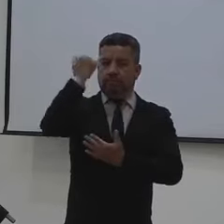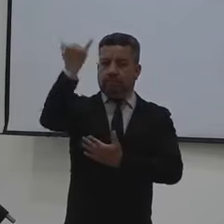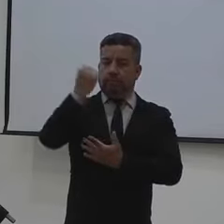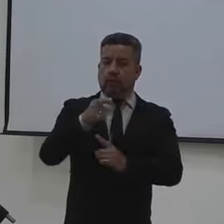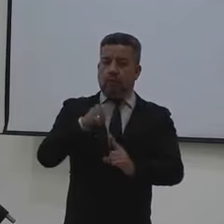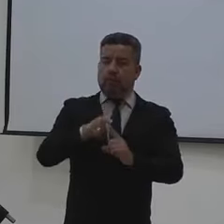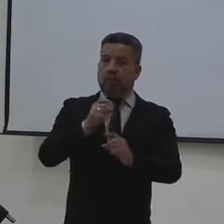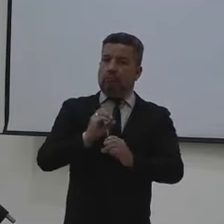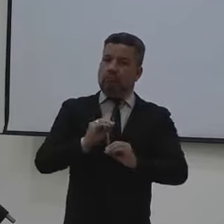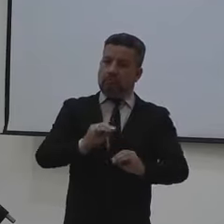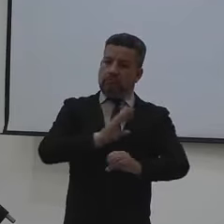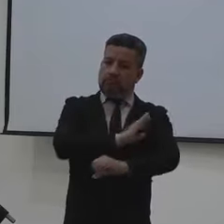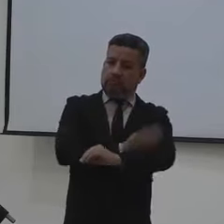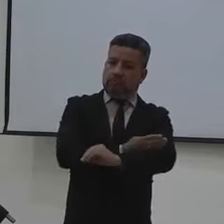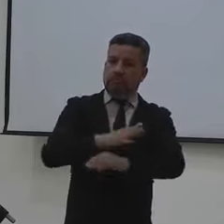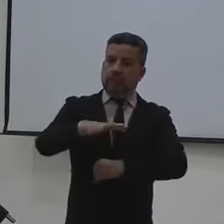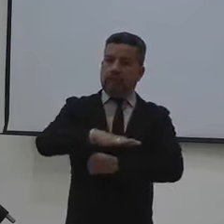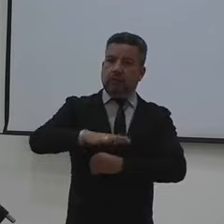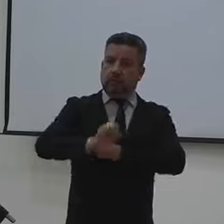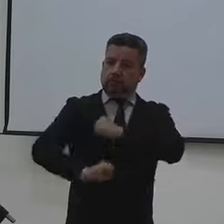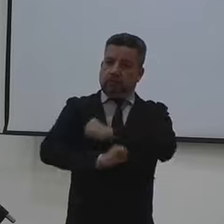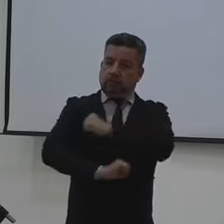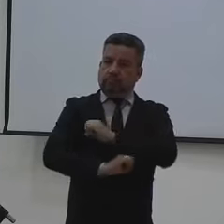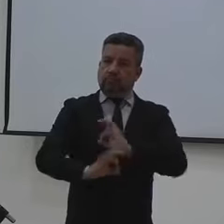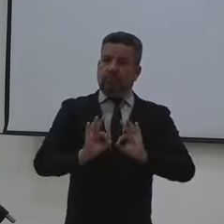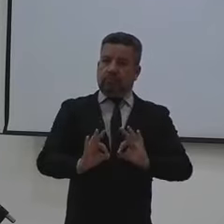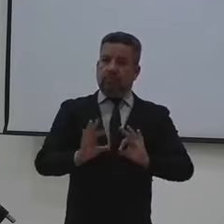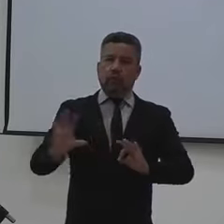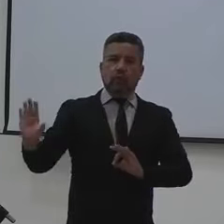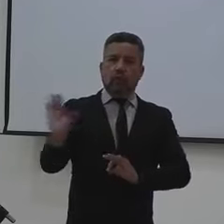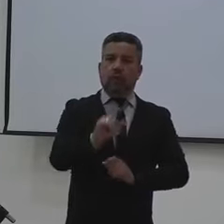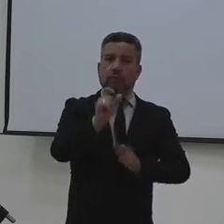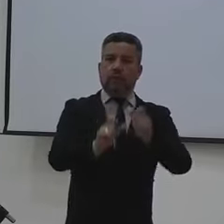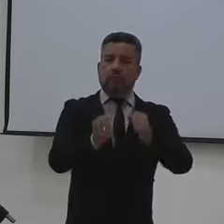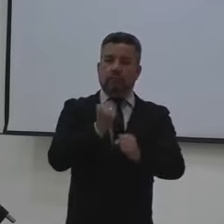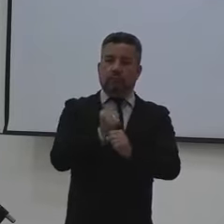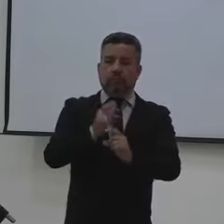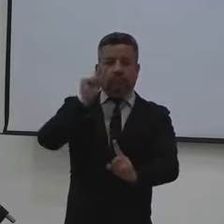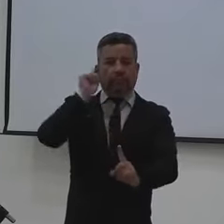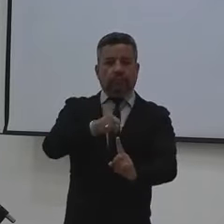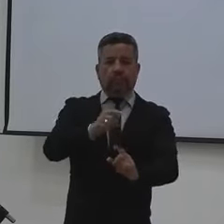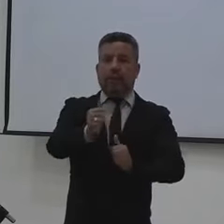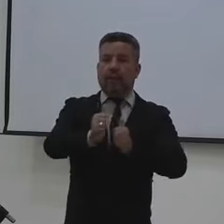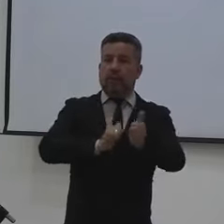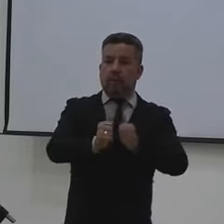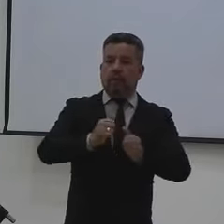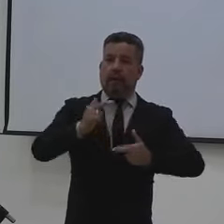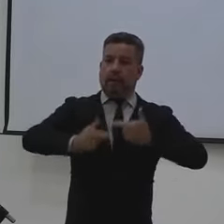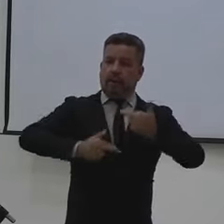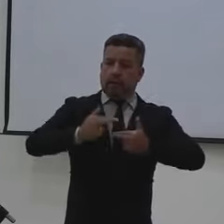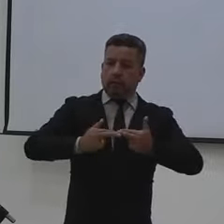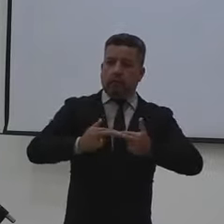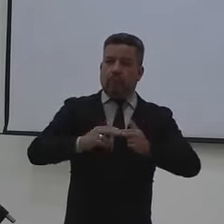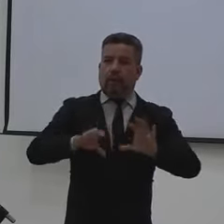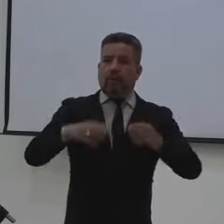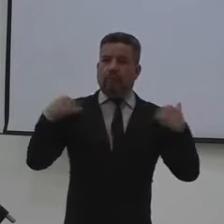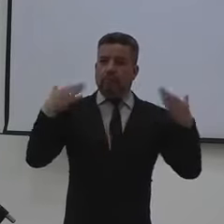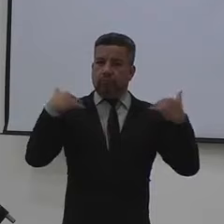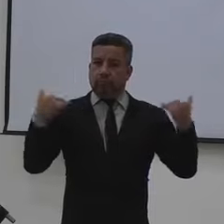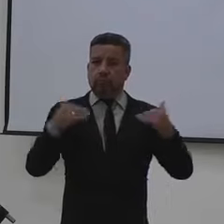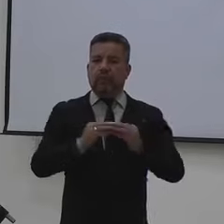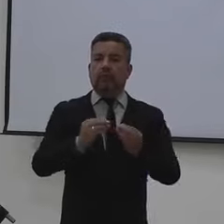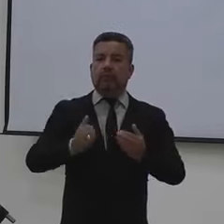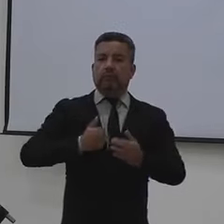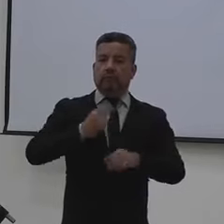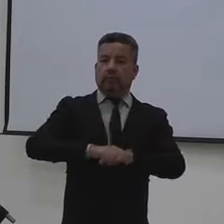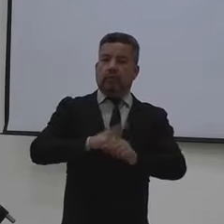iniciativa que busca fortalecer el sector y construir bases sólidas para todas las personas que trabajan por el deporte, la recreación, la